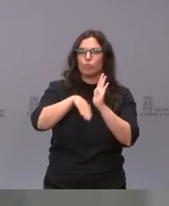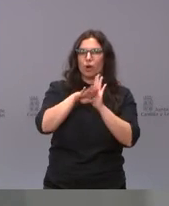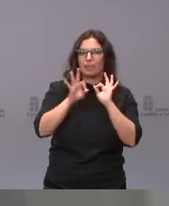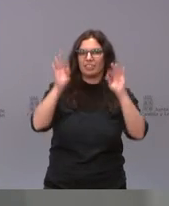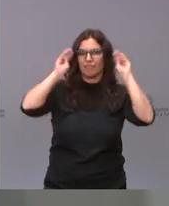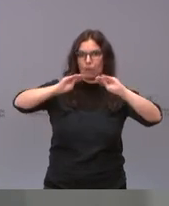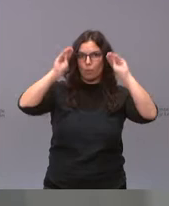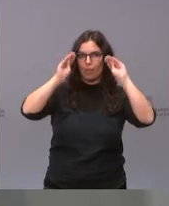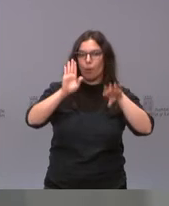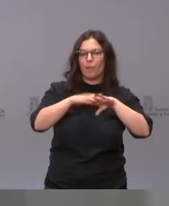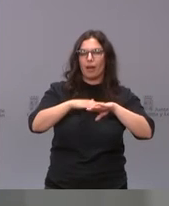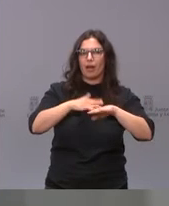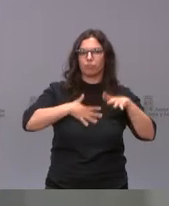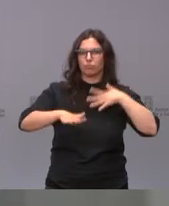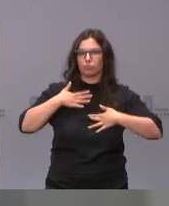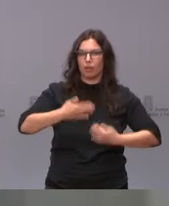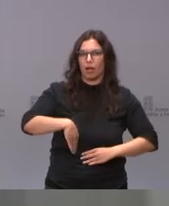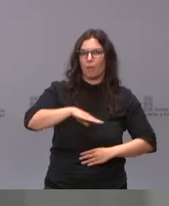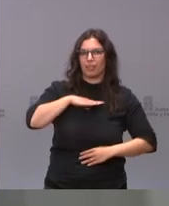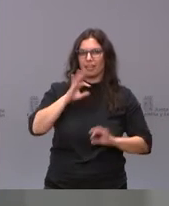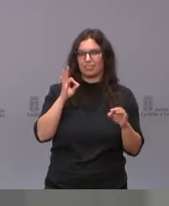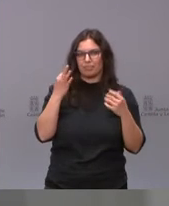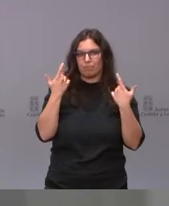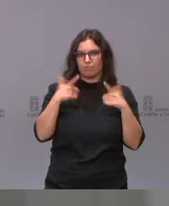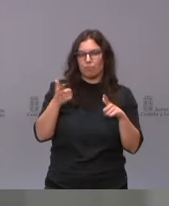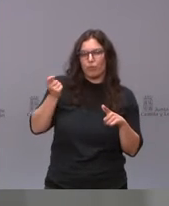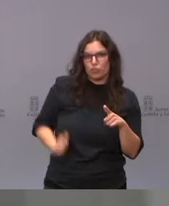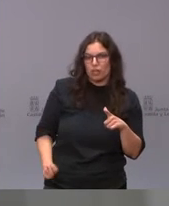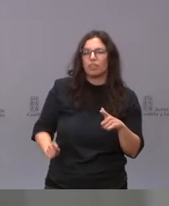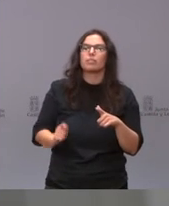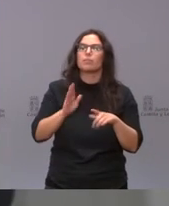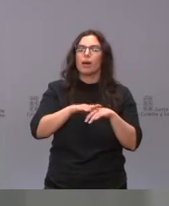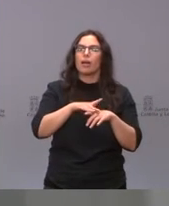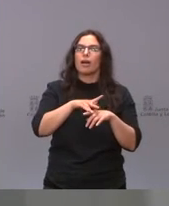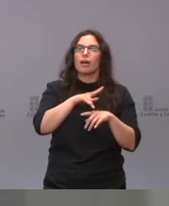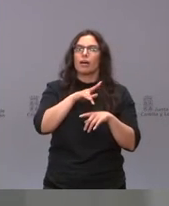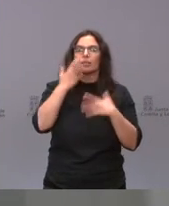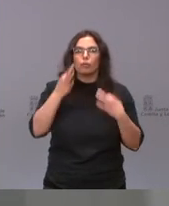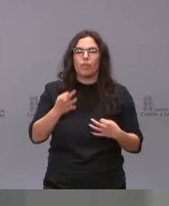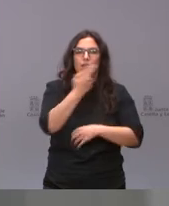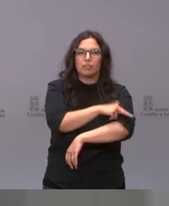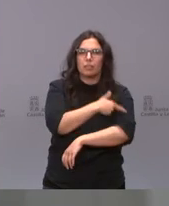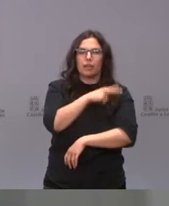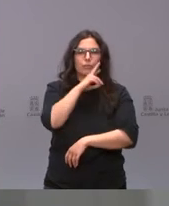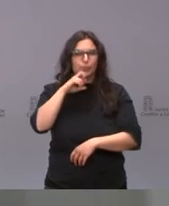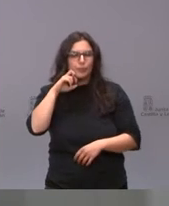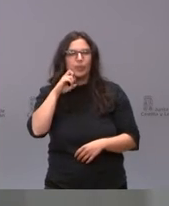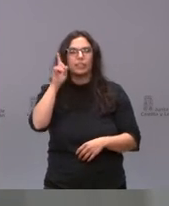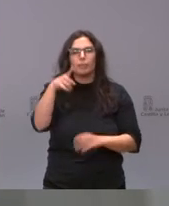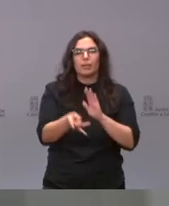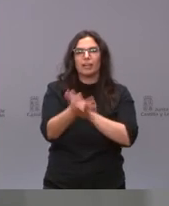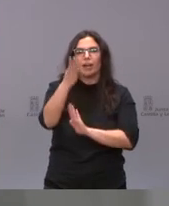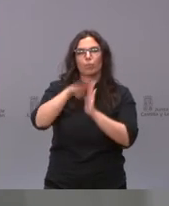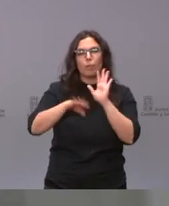para capacitar a los profesionales del sector, para el mantenimiento de la seguridad sanitaria, para implantar también un programa de formación